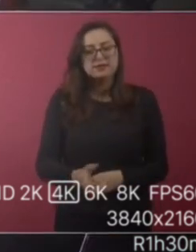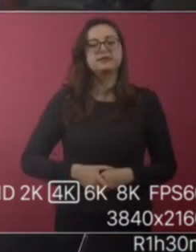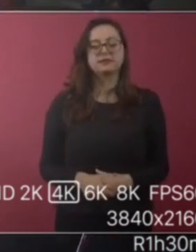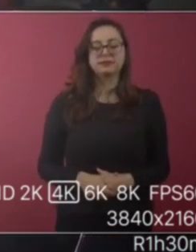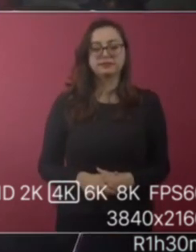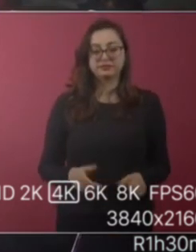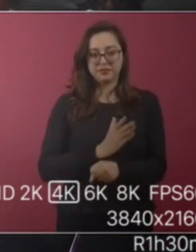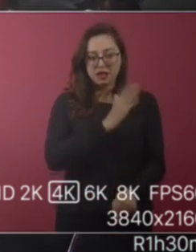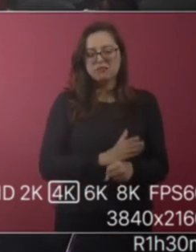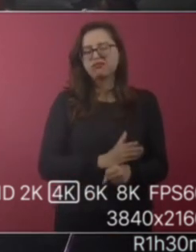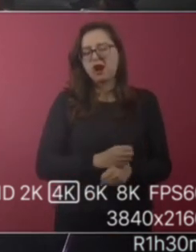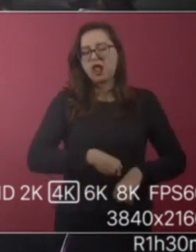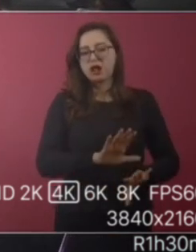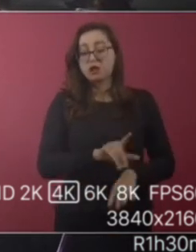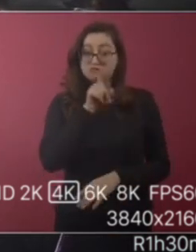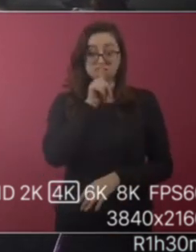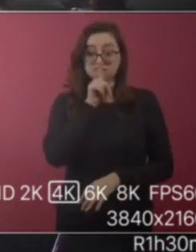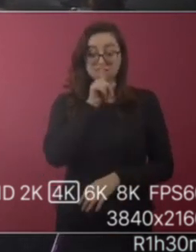no hay impunidad.